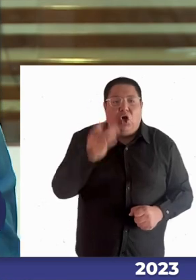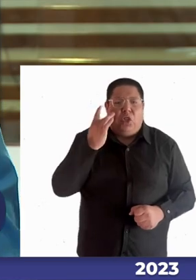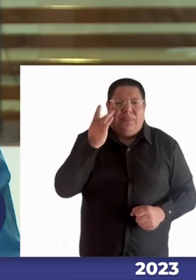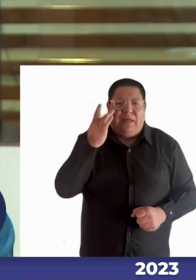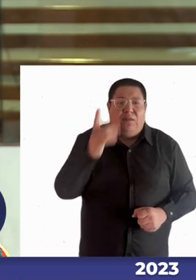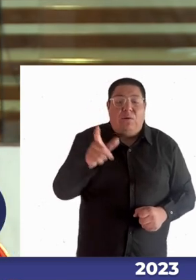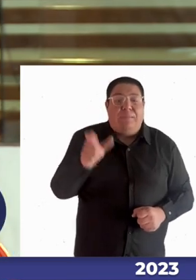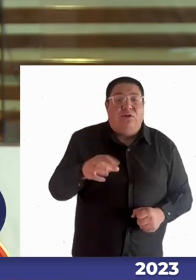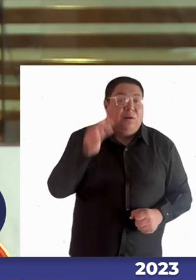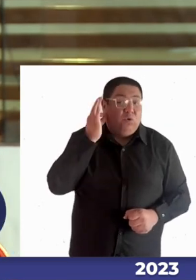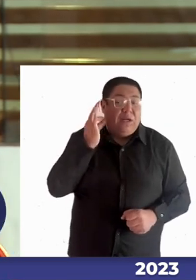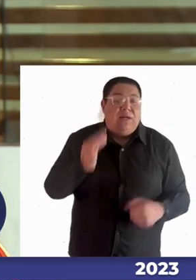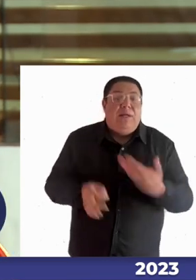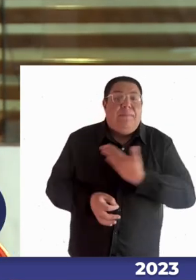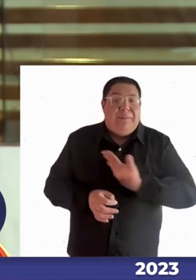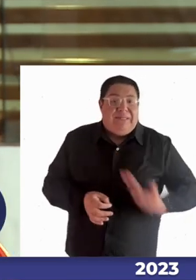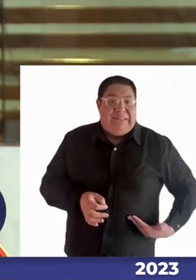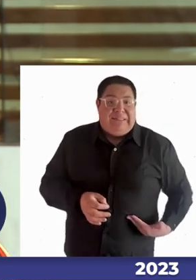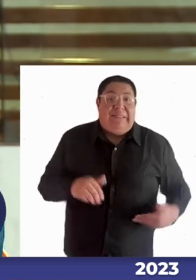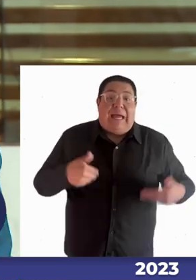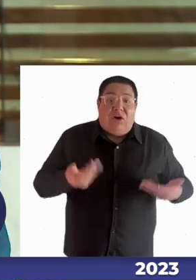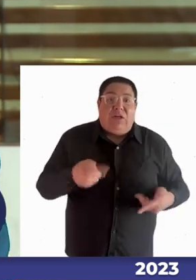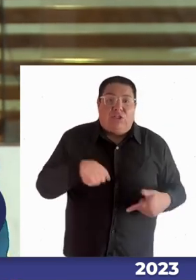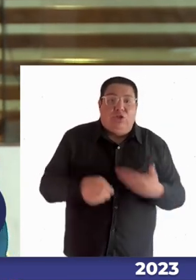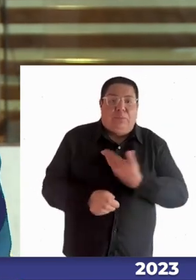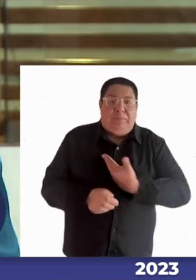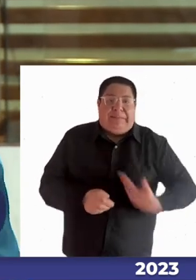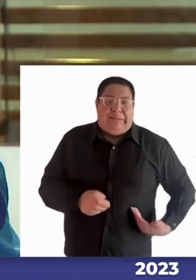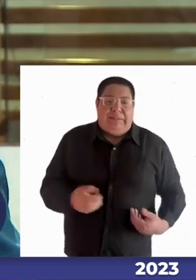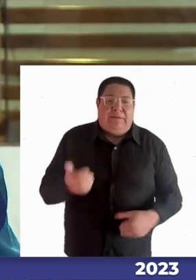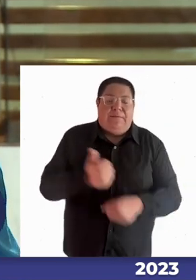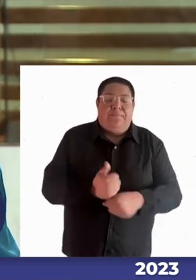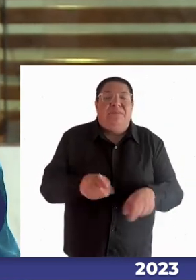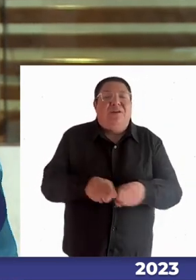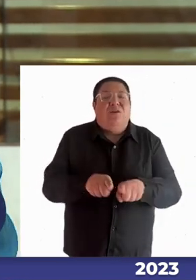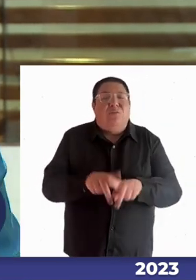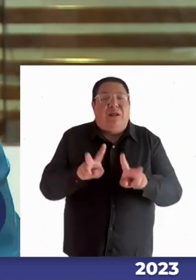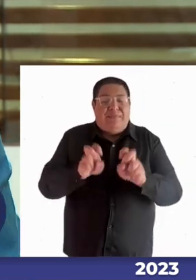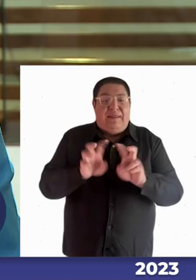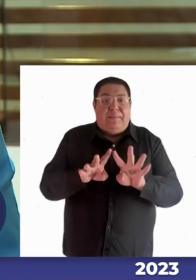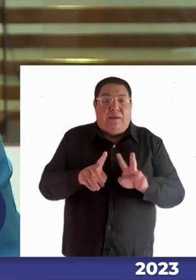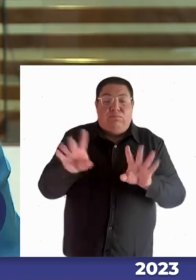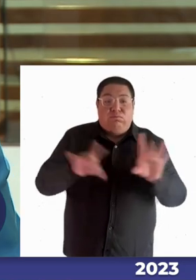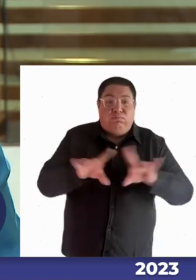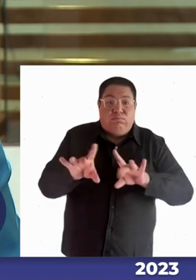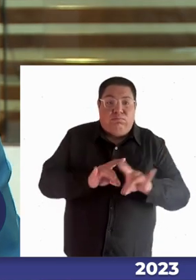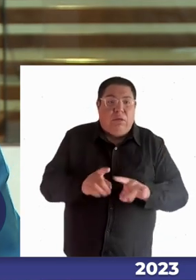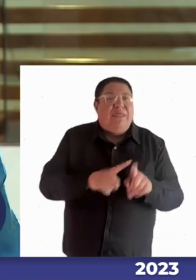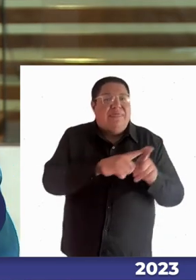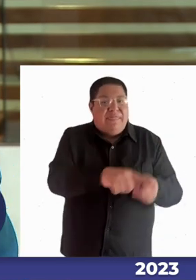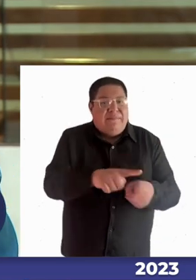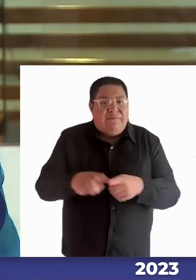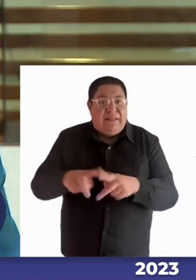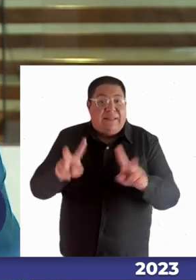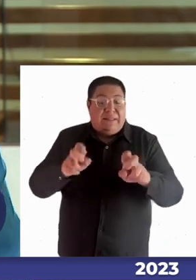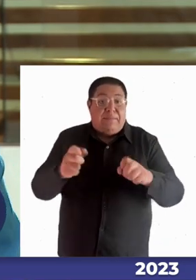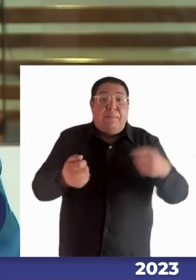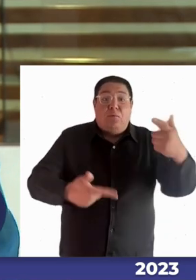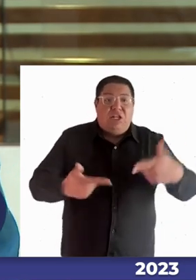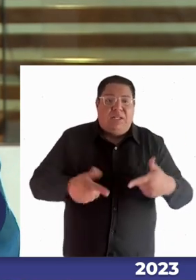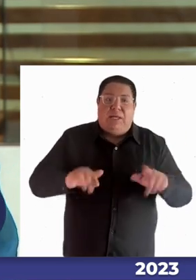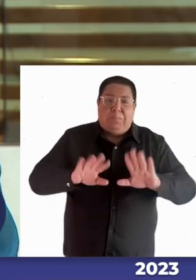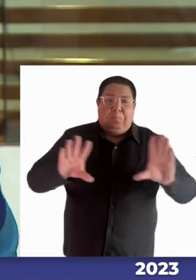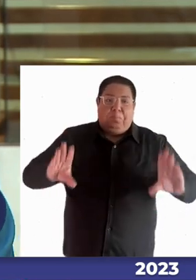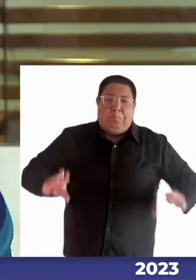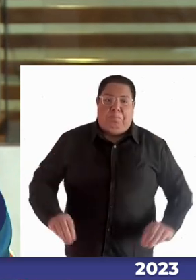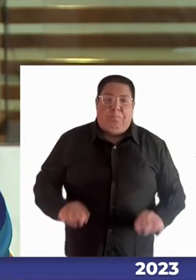anterior ahora estoy presidiendo yo y además es una bancada muy transversal la verdad que las diferencias políticas quedan de lado lo importante